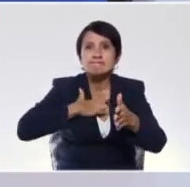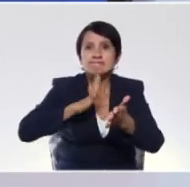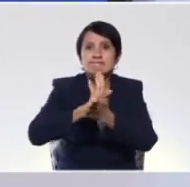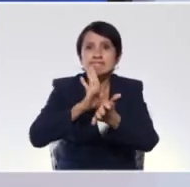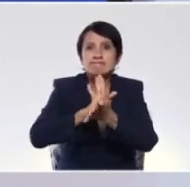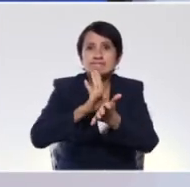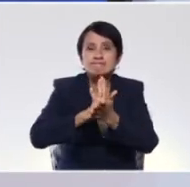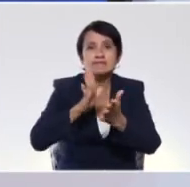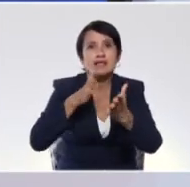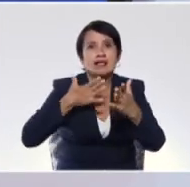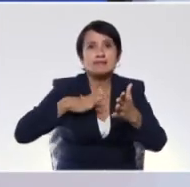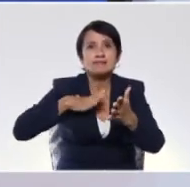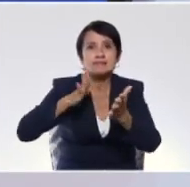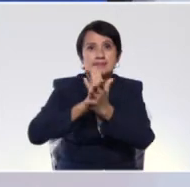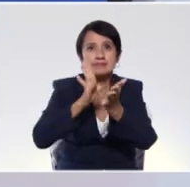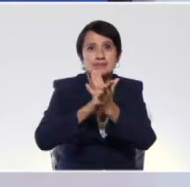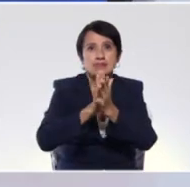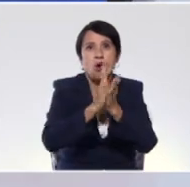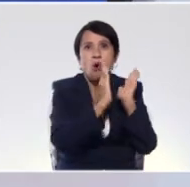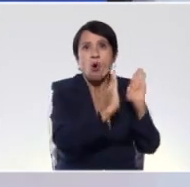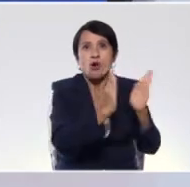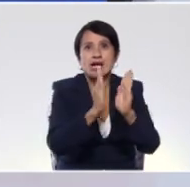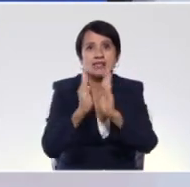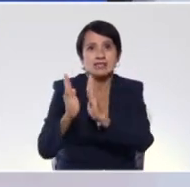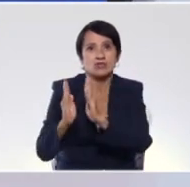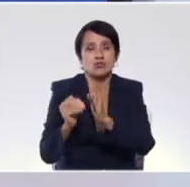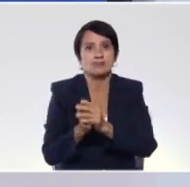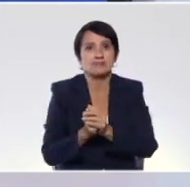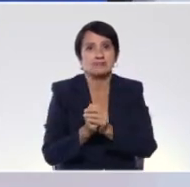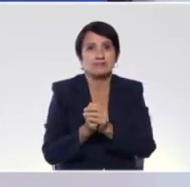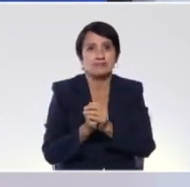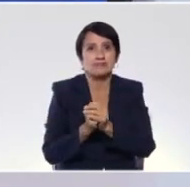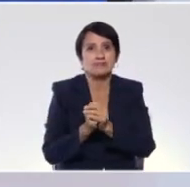manera de darle tranquilidad y organización como tal.